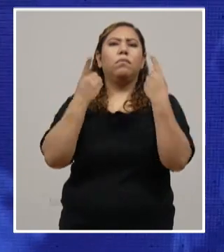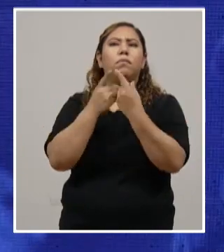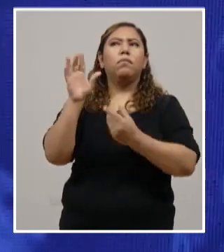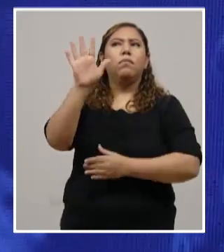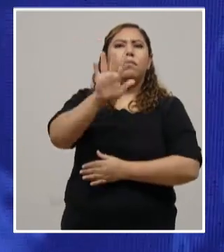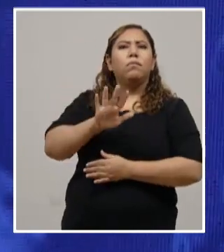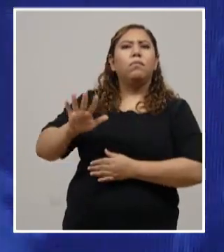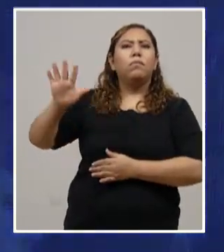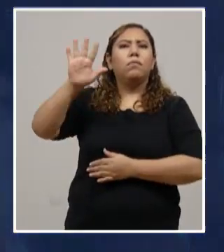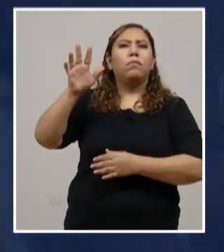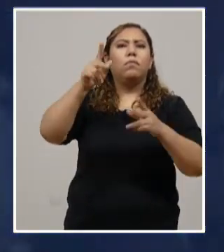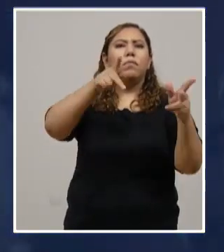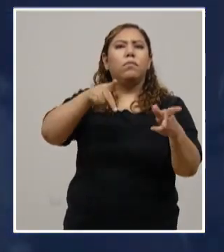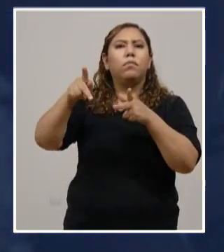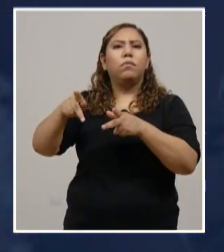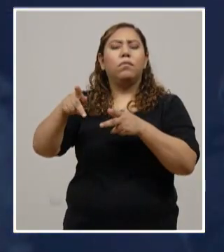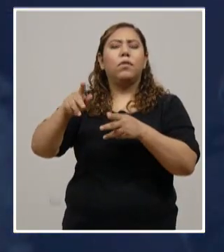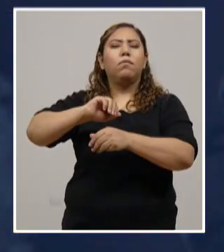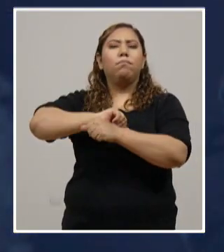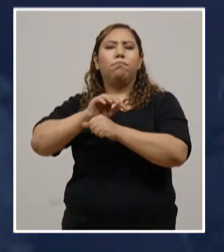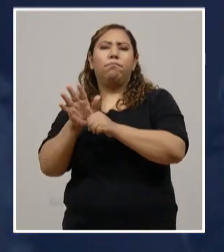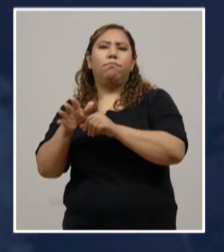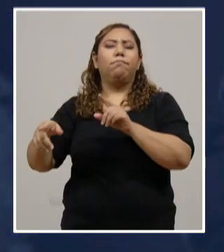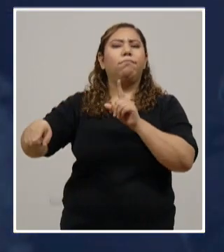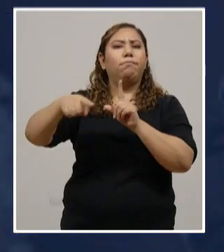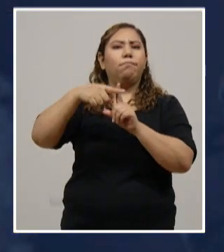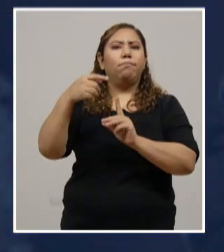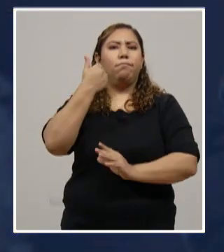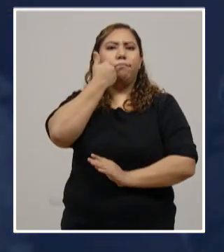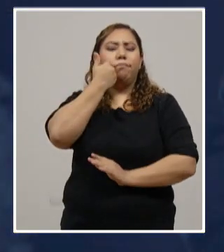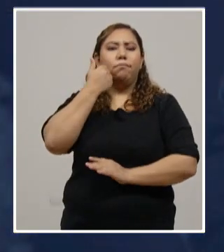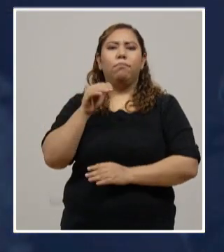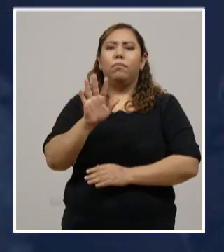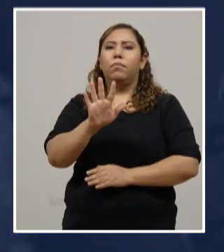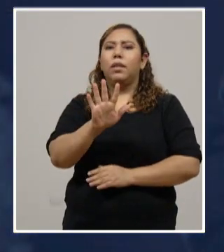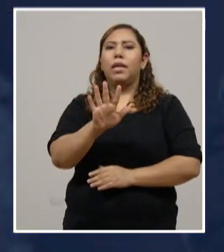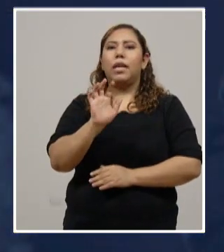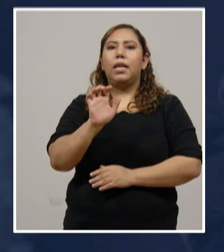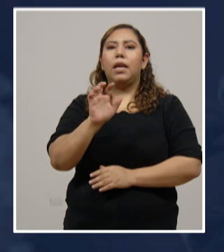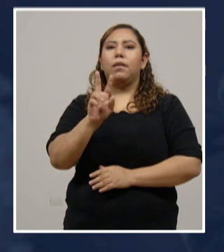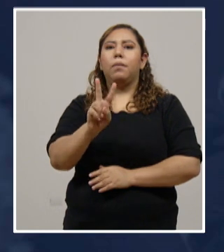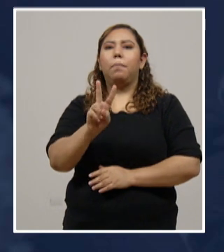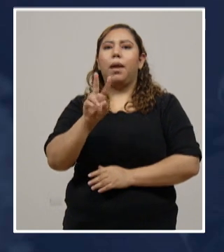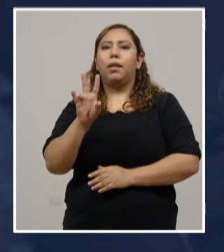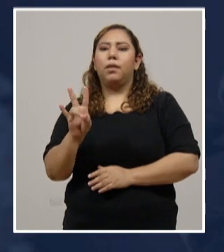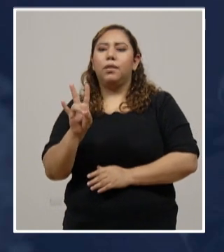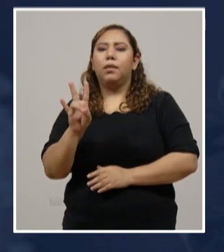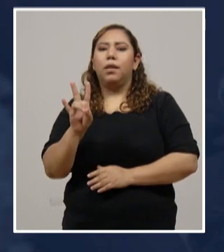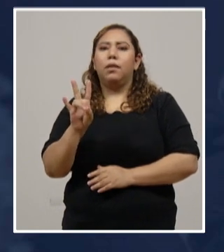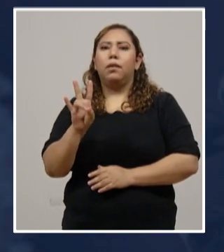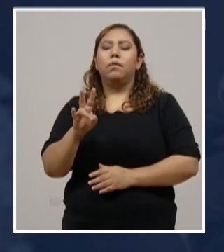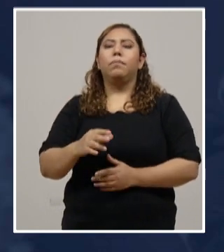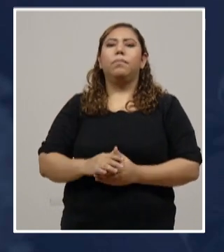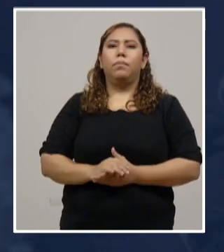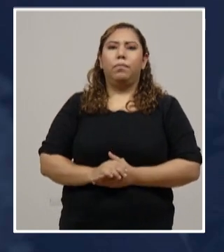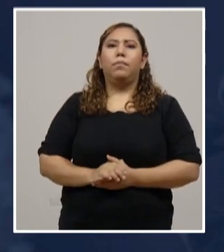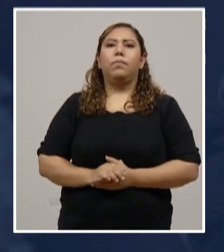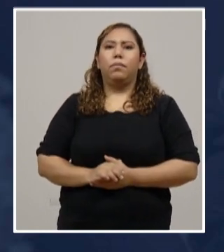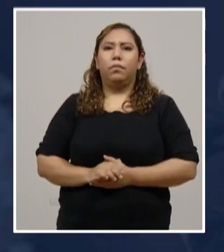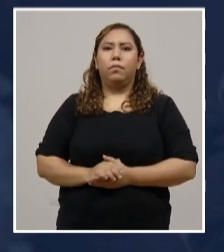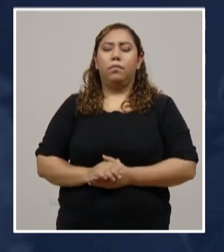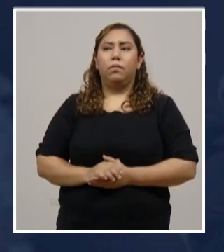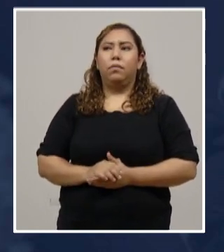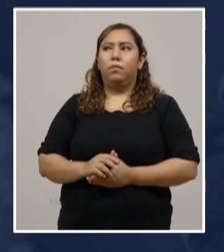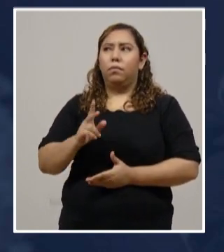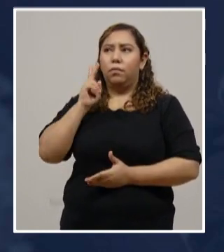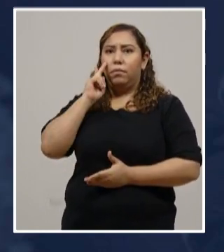salido positivas y que tienen la enfermedad? 527 que corresponden, en su mayoría, al departamento de